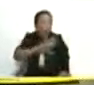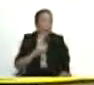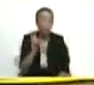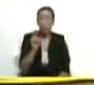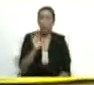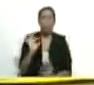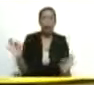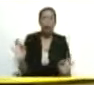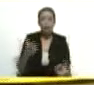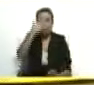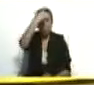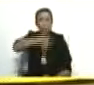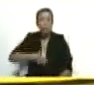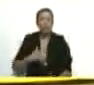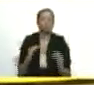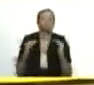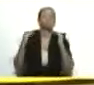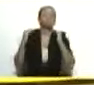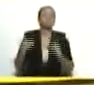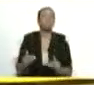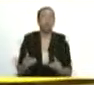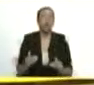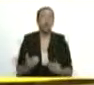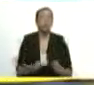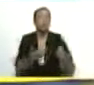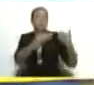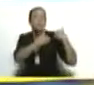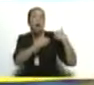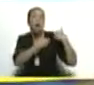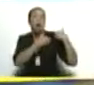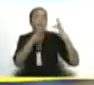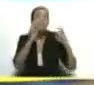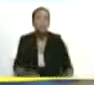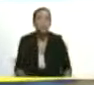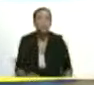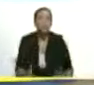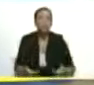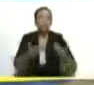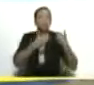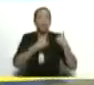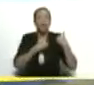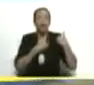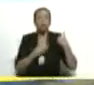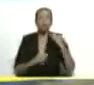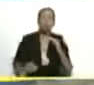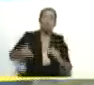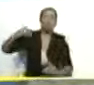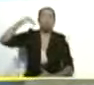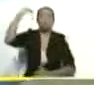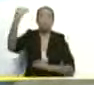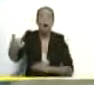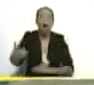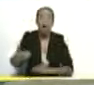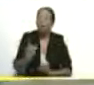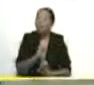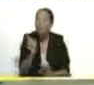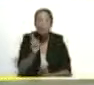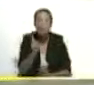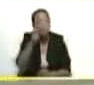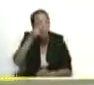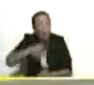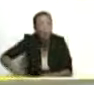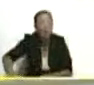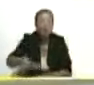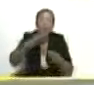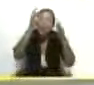Nunca, por ningún cargo que ostentemos, podemos dejar de ser pueblo